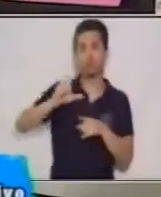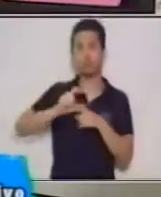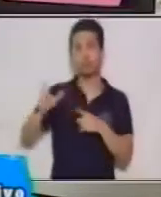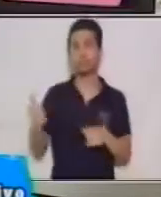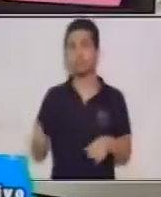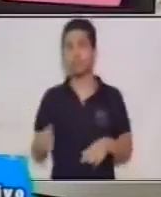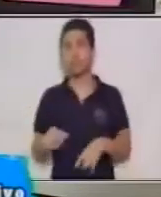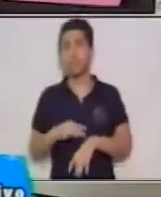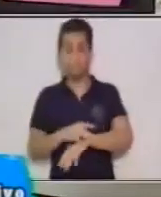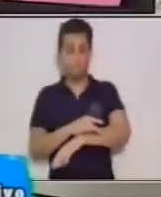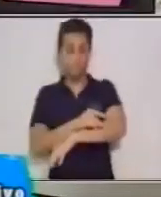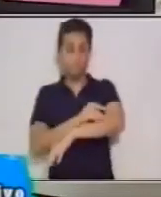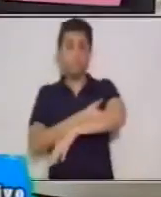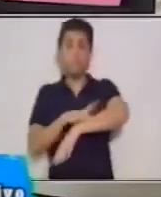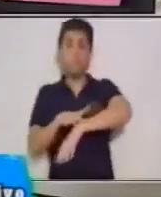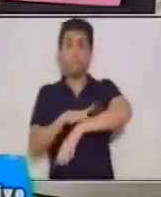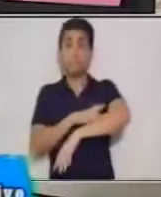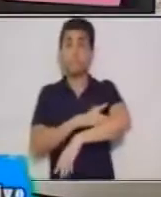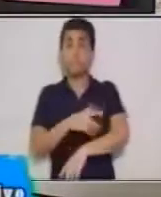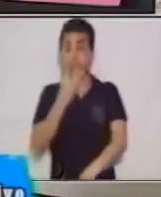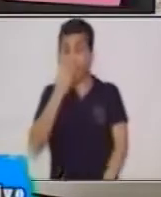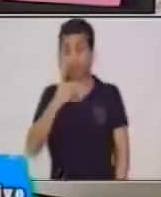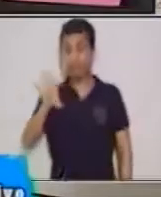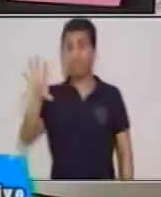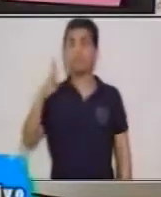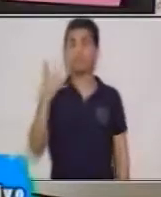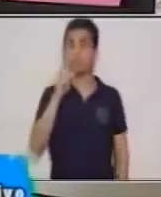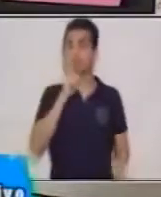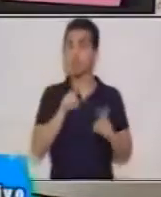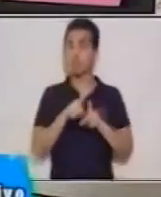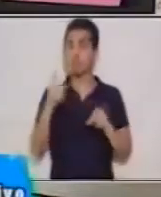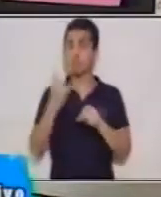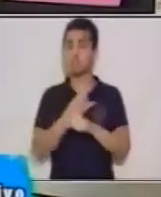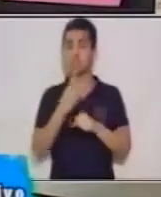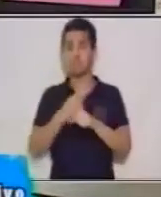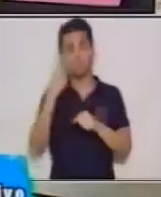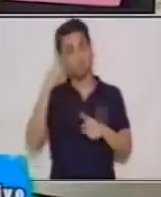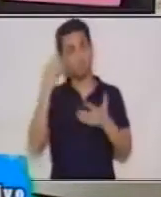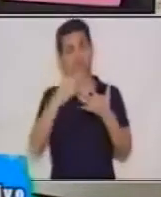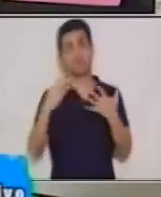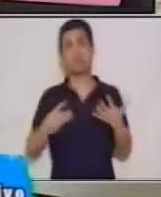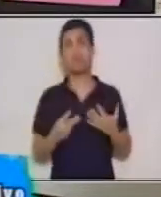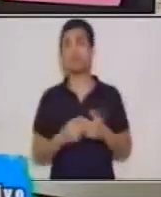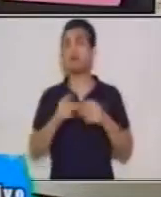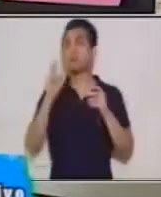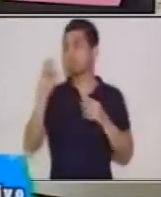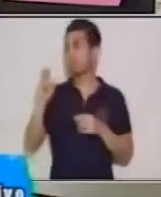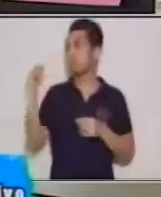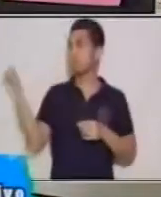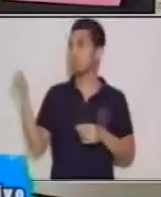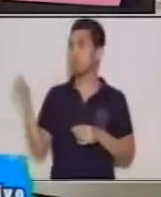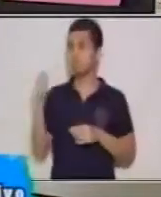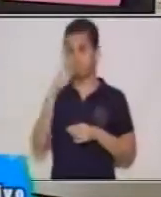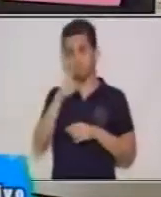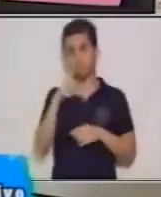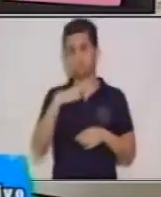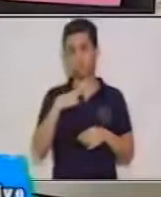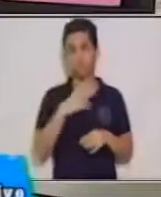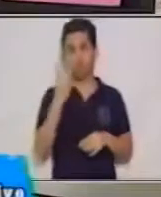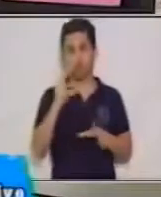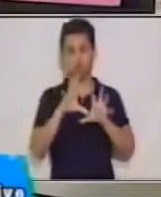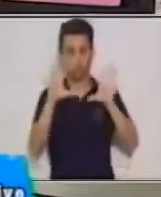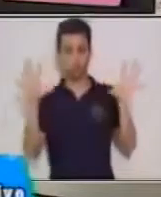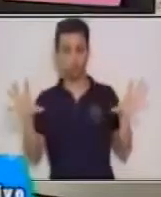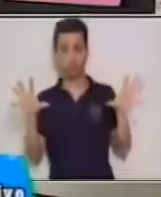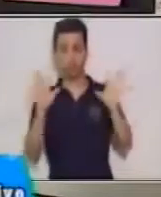elefante sirve también para uso de material. Entonces acá usted ya tiene una